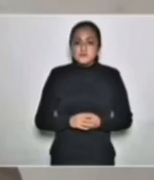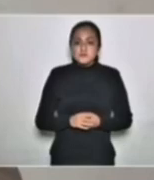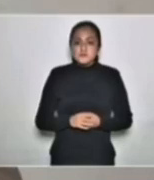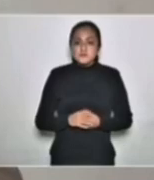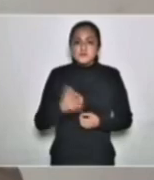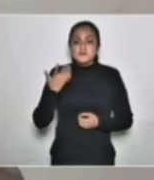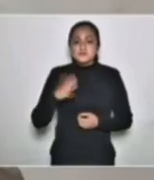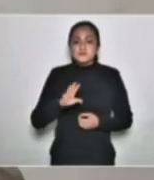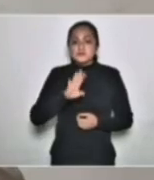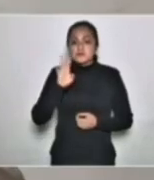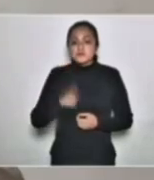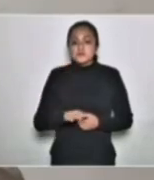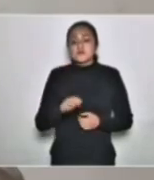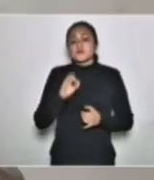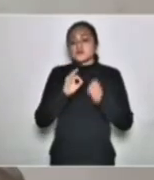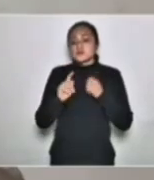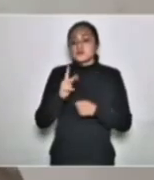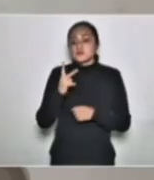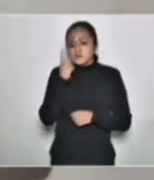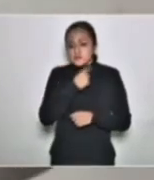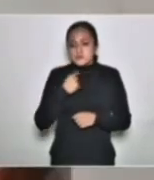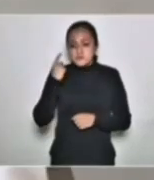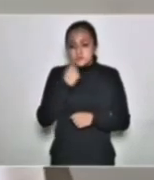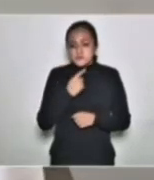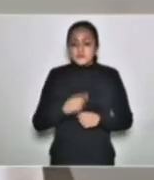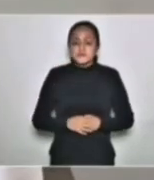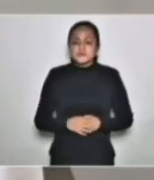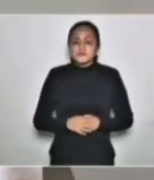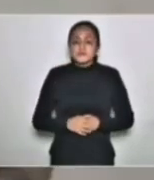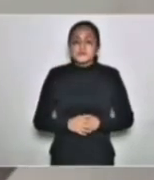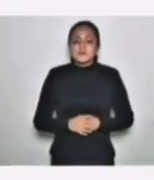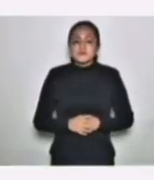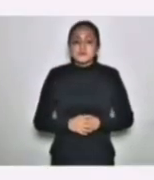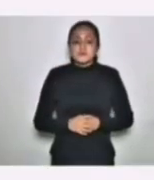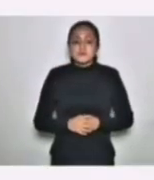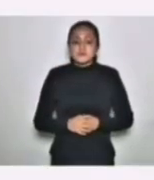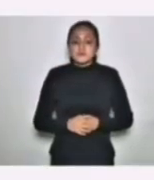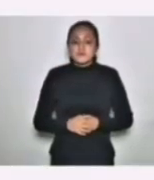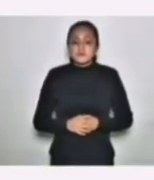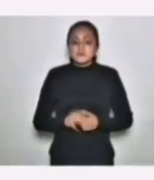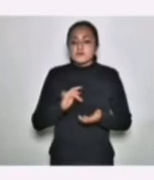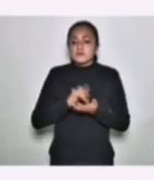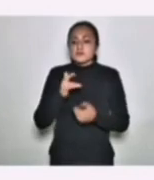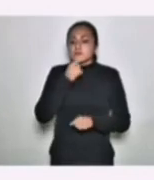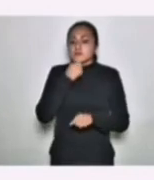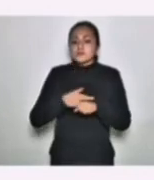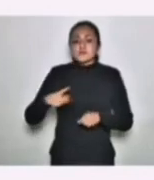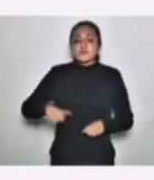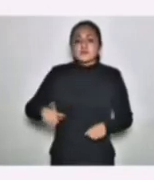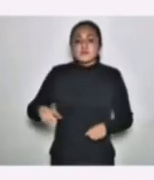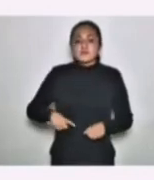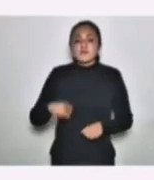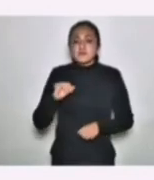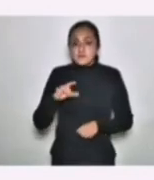10 defunciones en las últimas setenta y dos horas es cuanto gobernador gracias secretario gobernador con su permiso